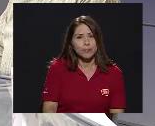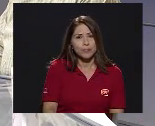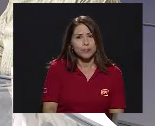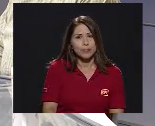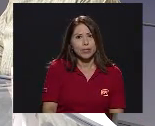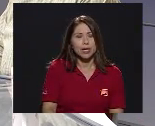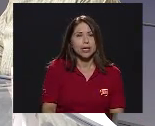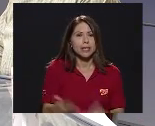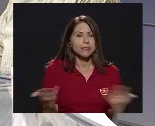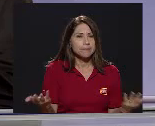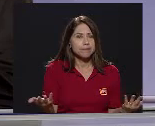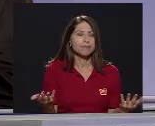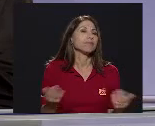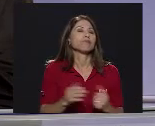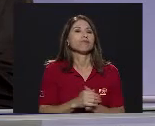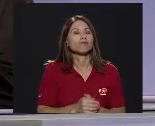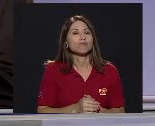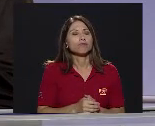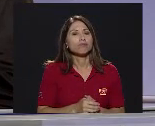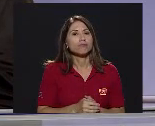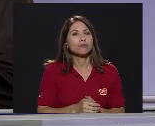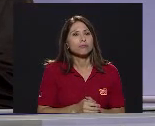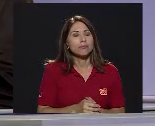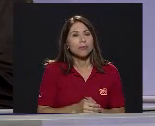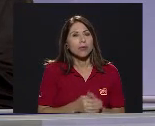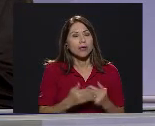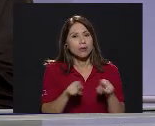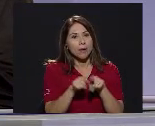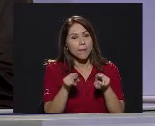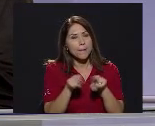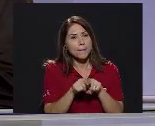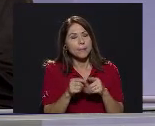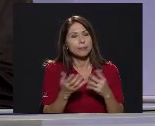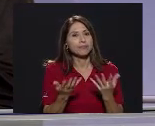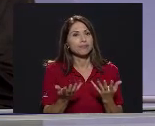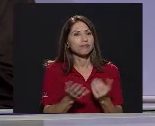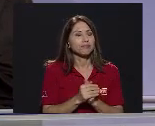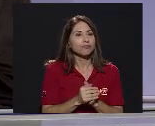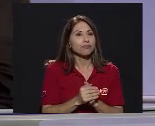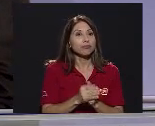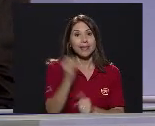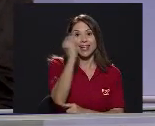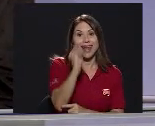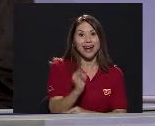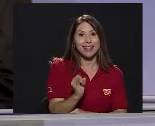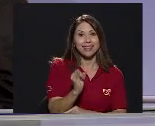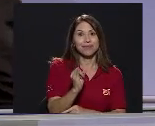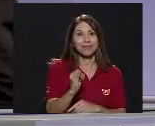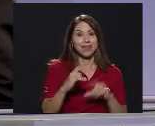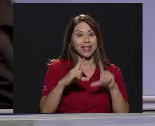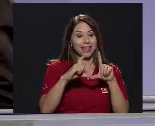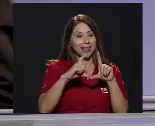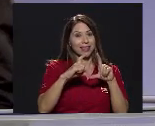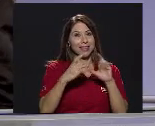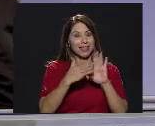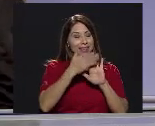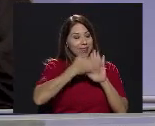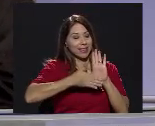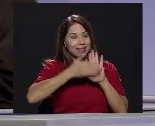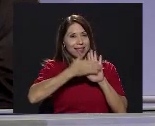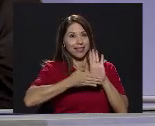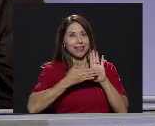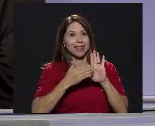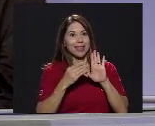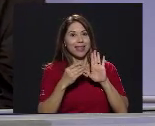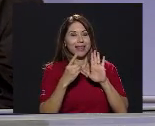Y Un poco También En cuanto al arte Del disco Que quisiera También hablar Un poquito De eso